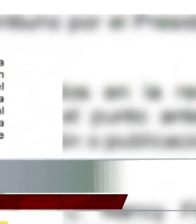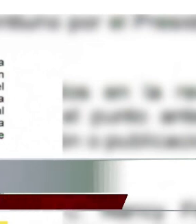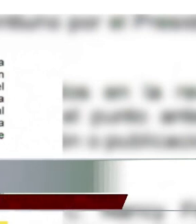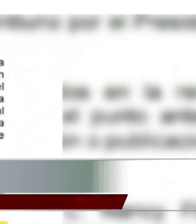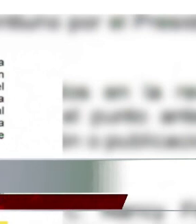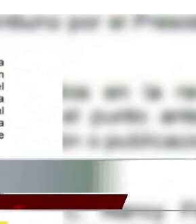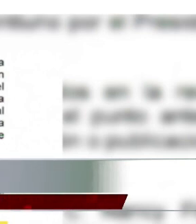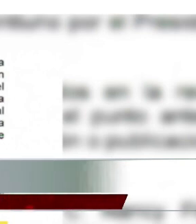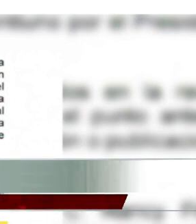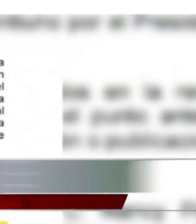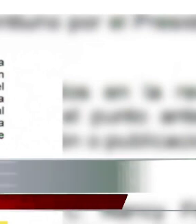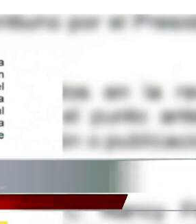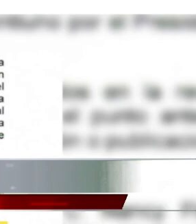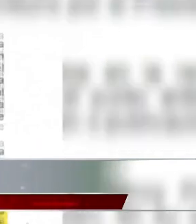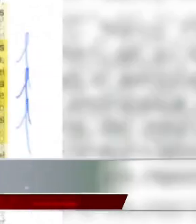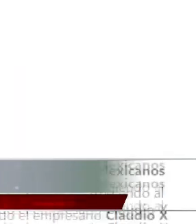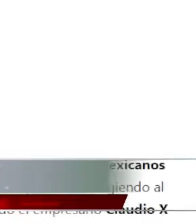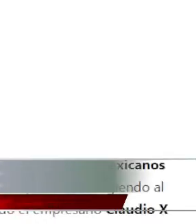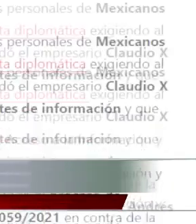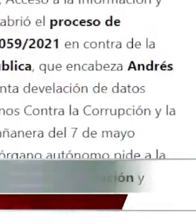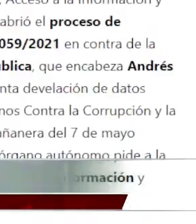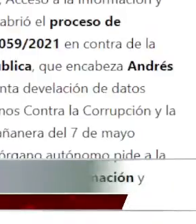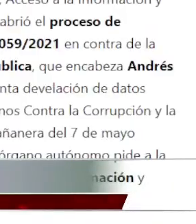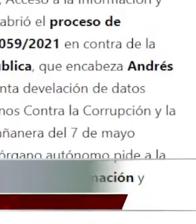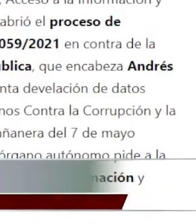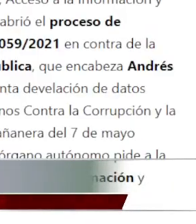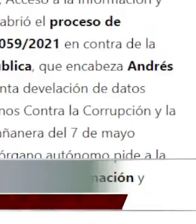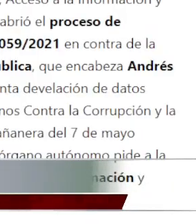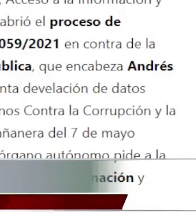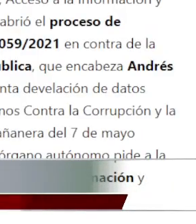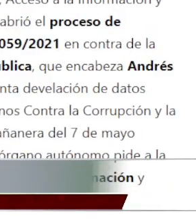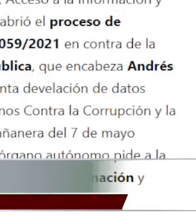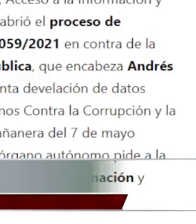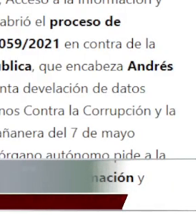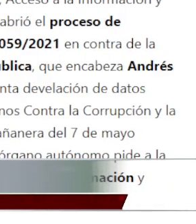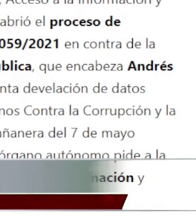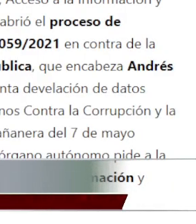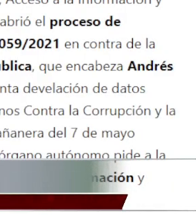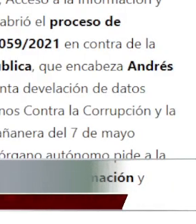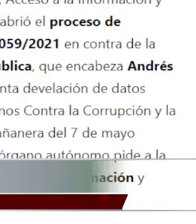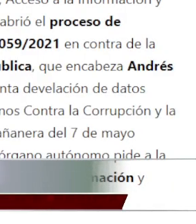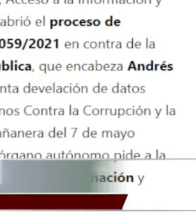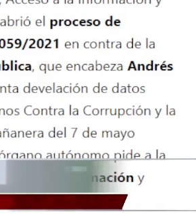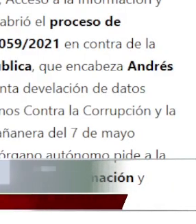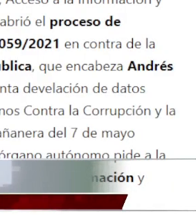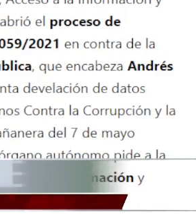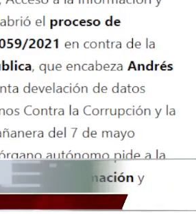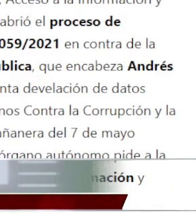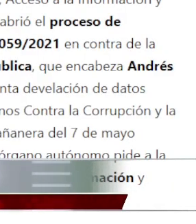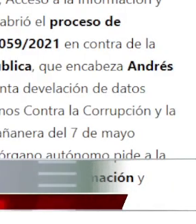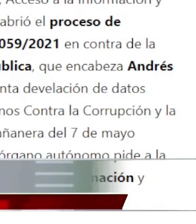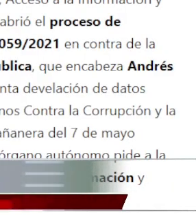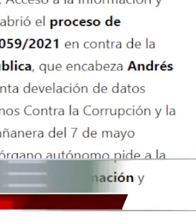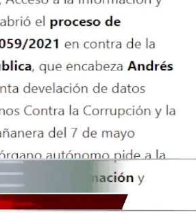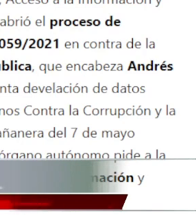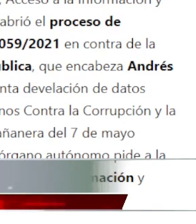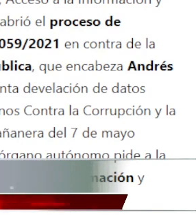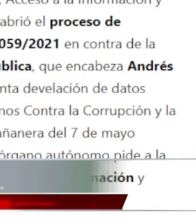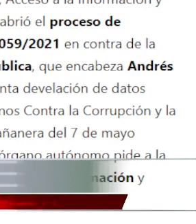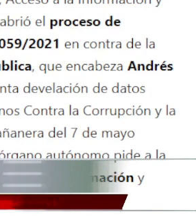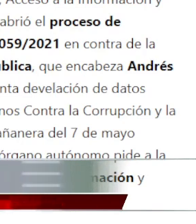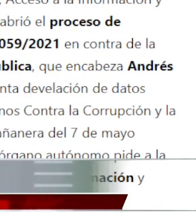Contralínea revelar sus fuentes el INAI abrió una investigación en contra del presidente López Obrador por